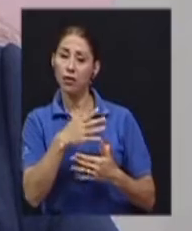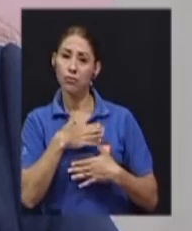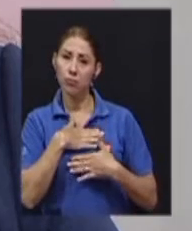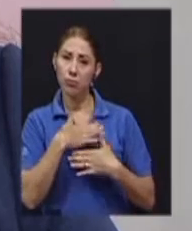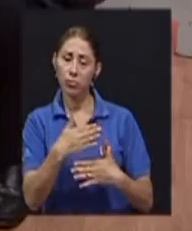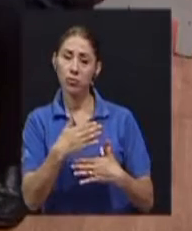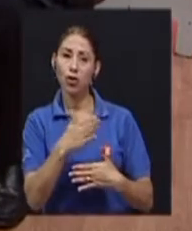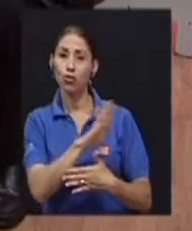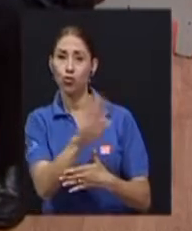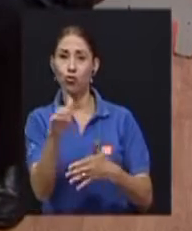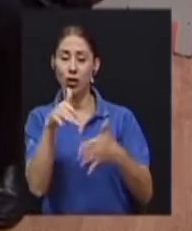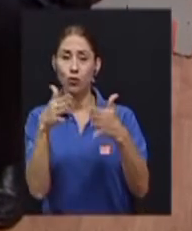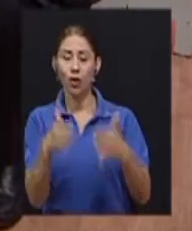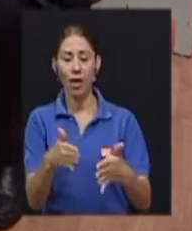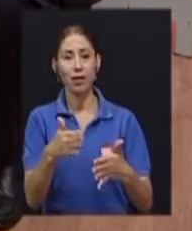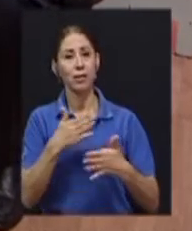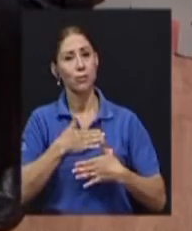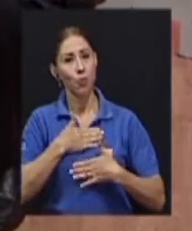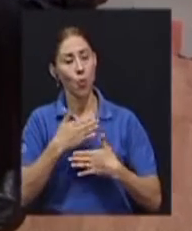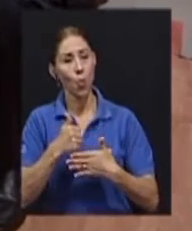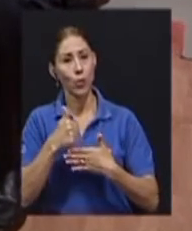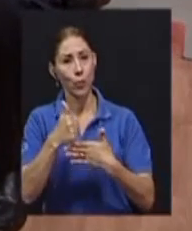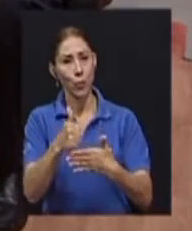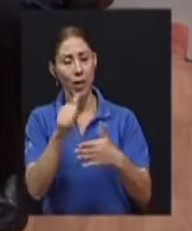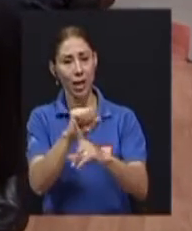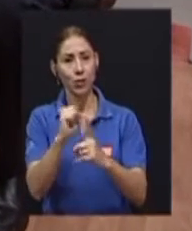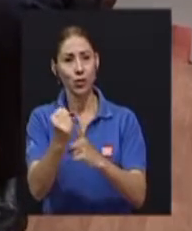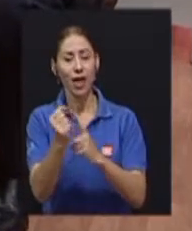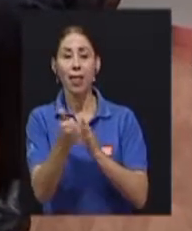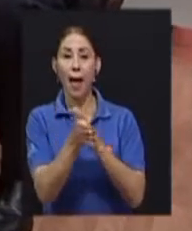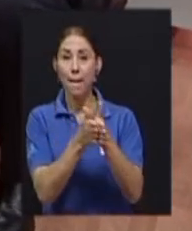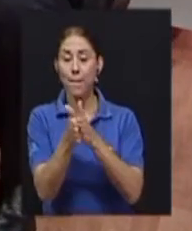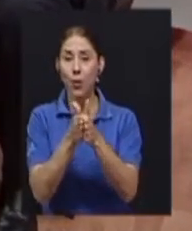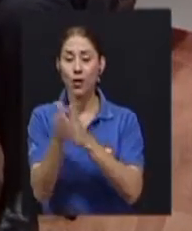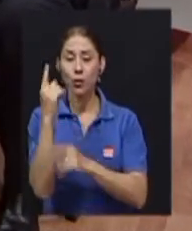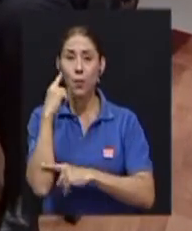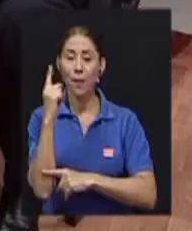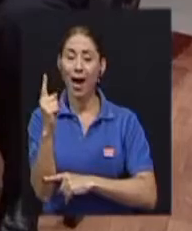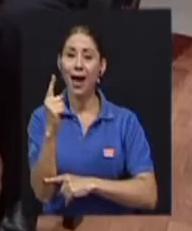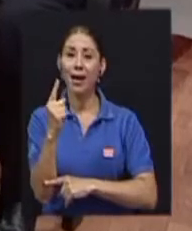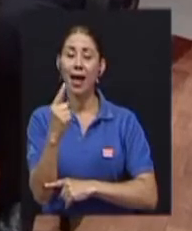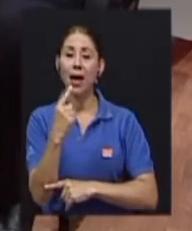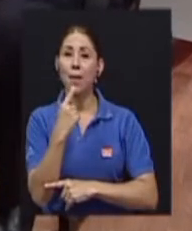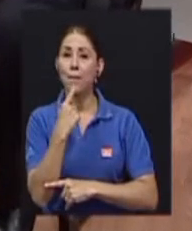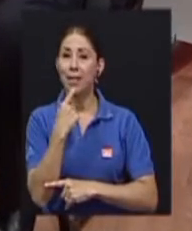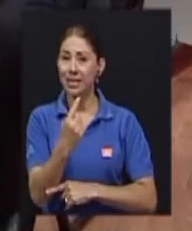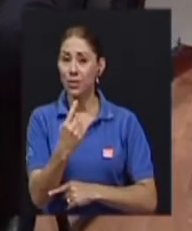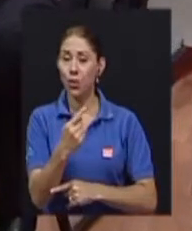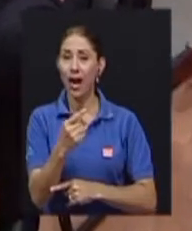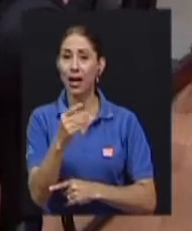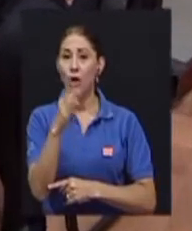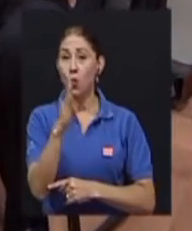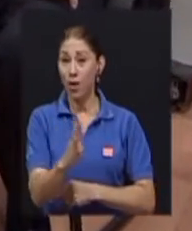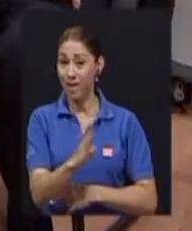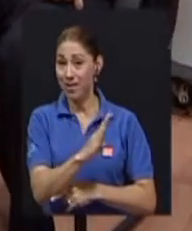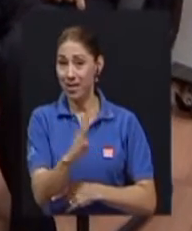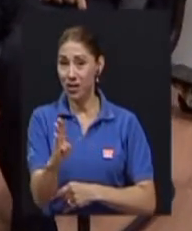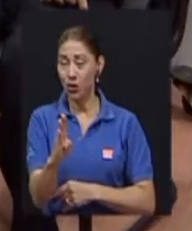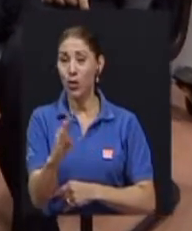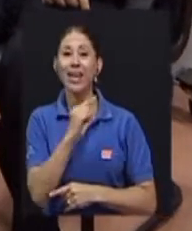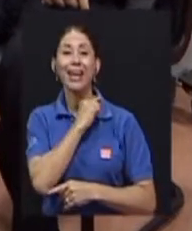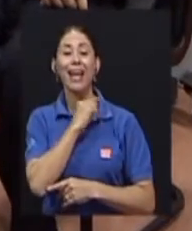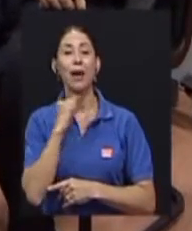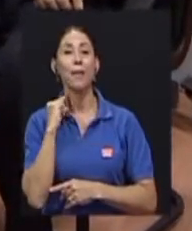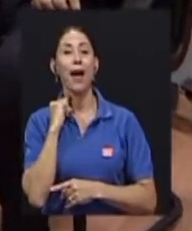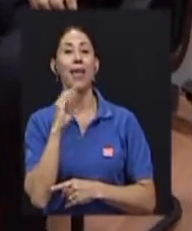ustedes. Aprovecho para mencionar la bendición de que el padre Carlos, que es